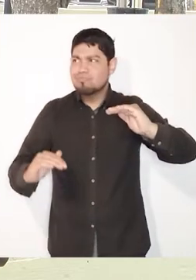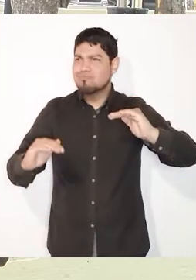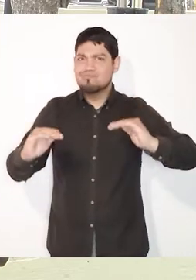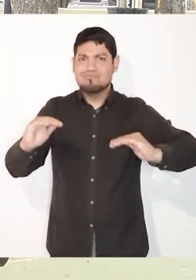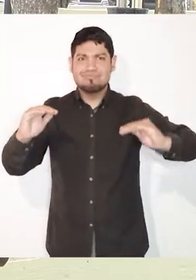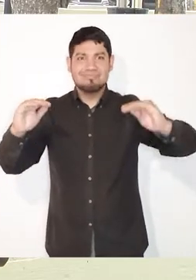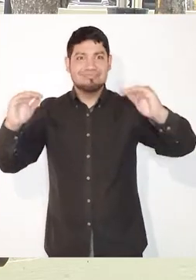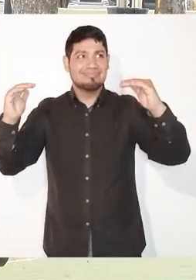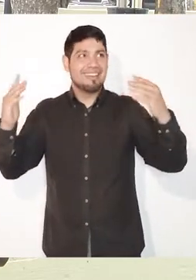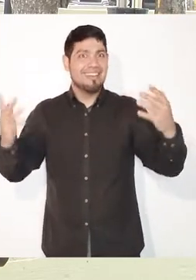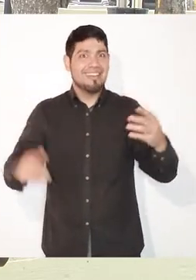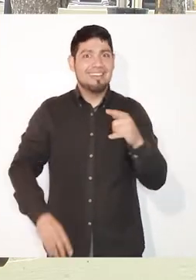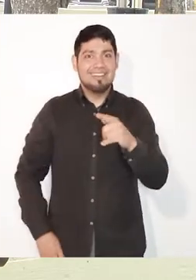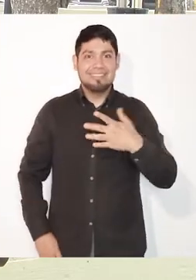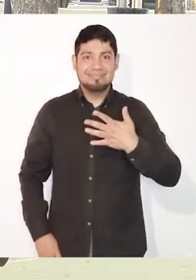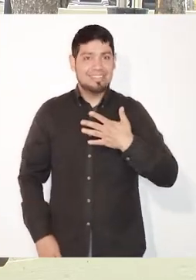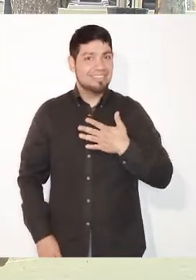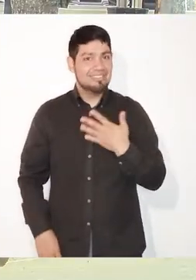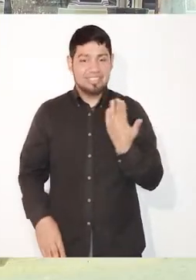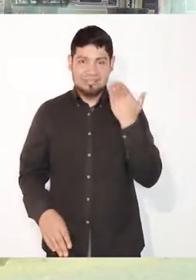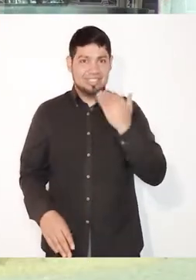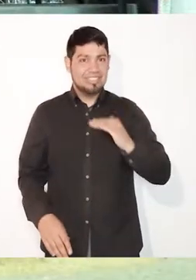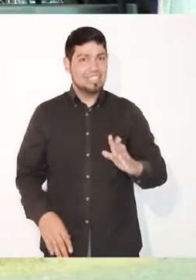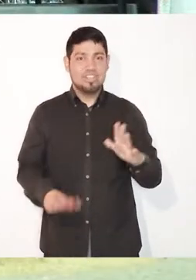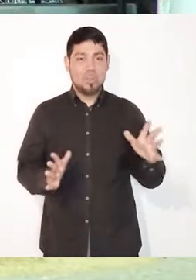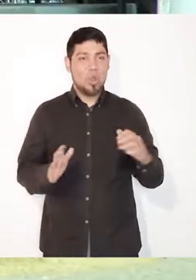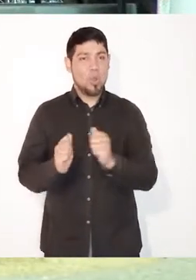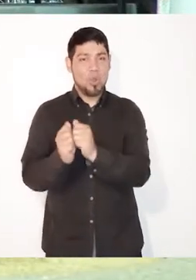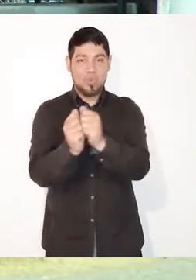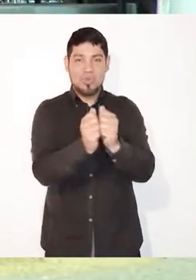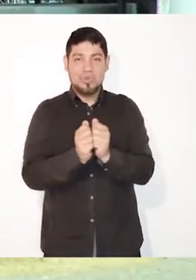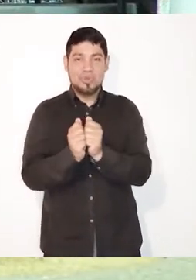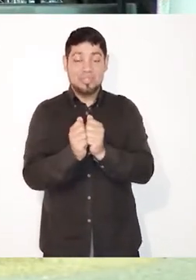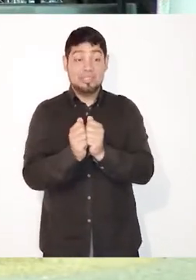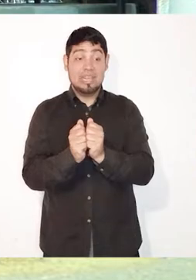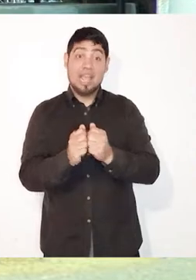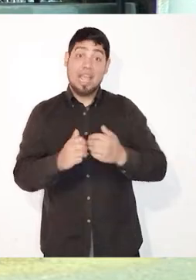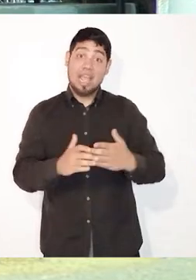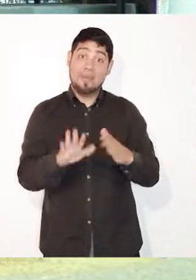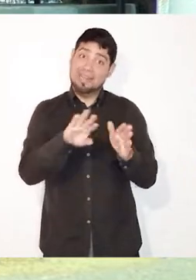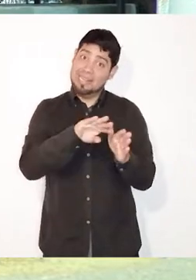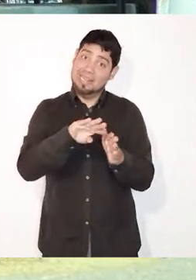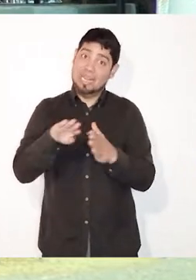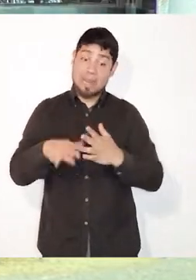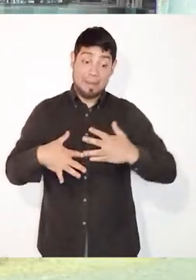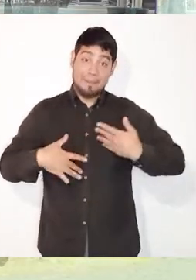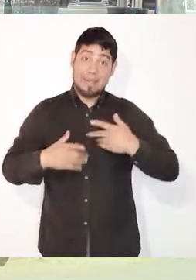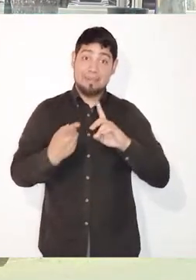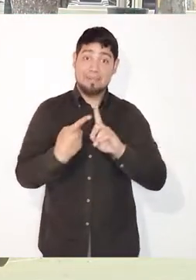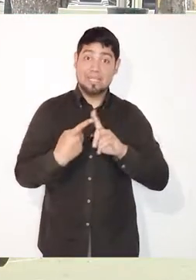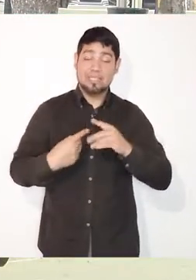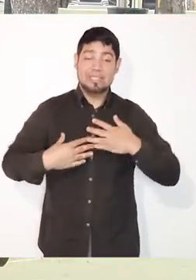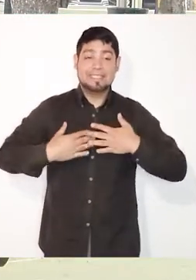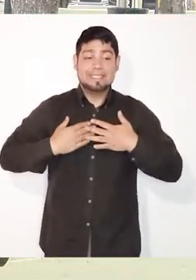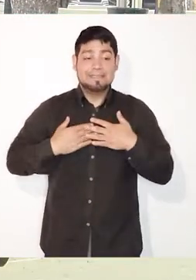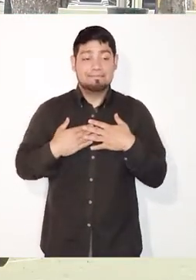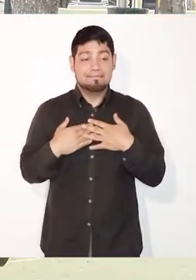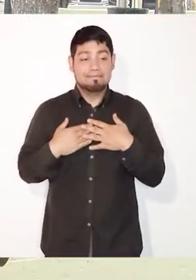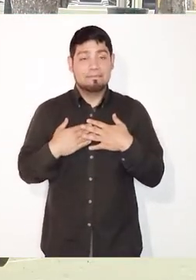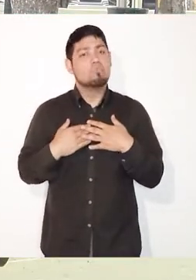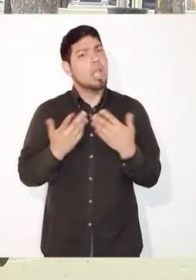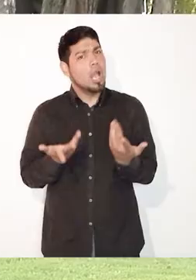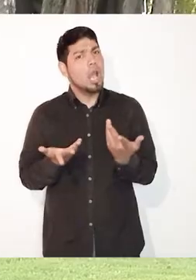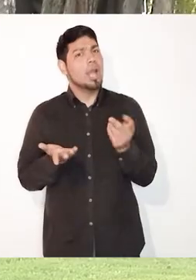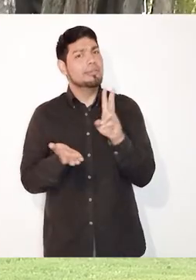infancia, digamos, desde el punto de vista de una infancia colectiva. Ahora, en otro ámbito, más íntimo, más